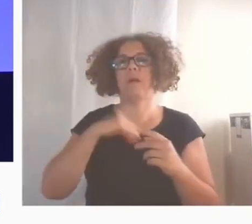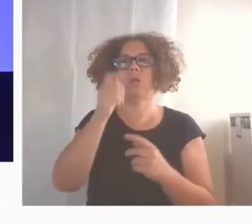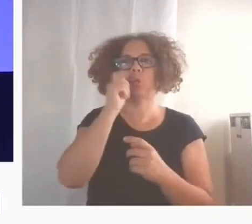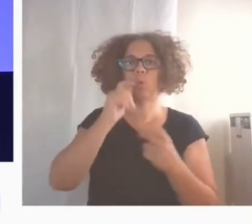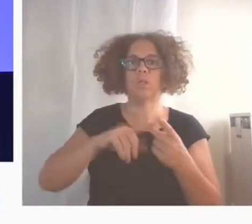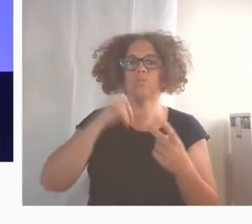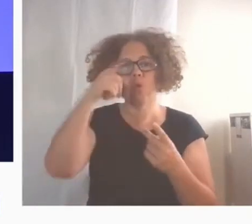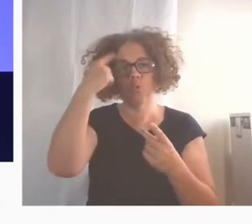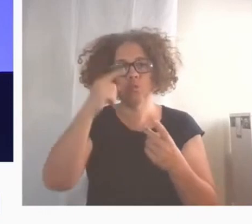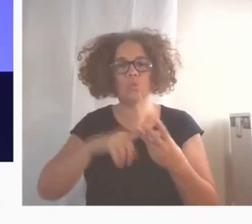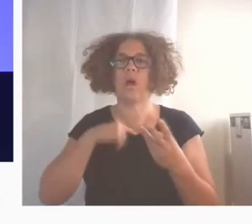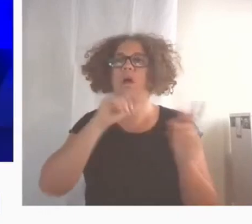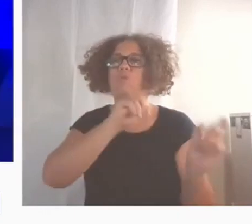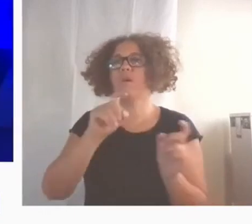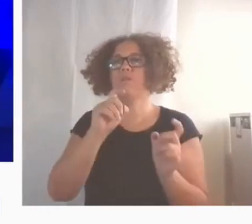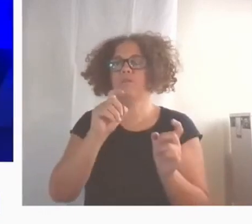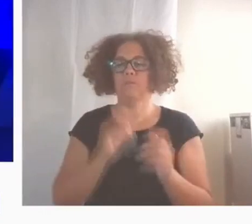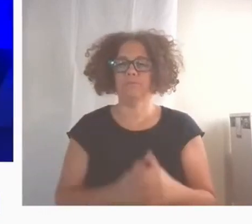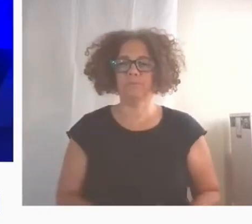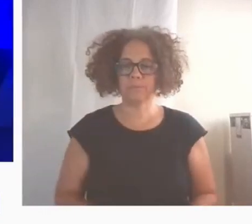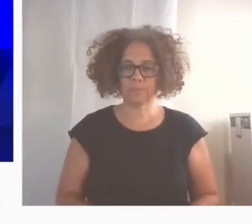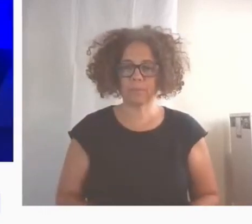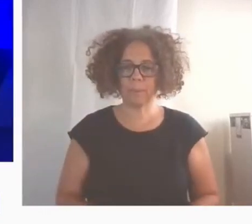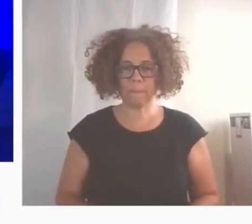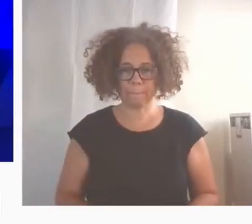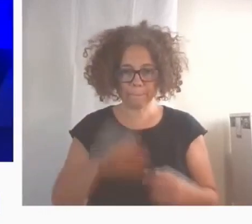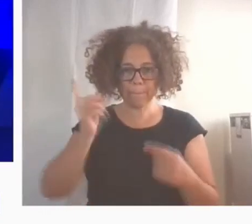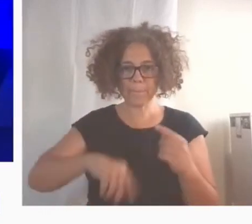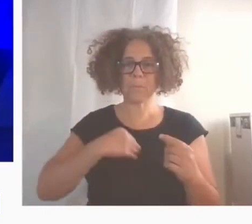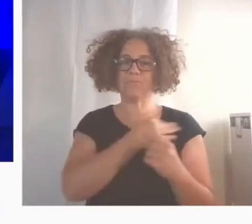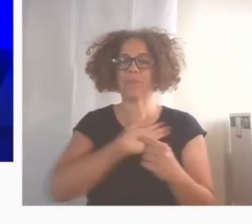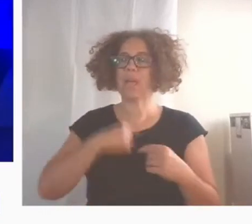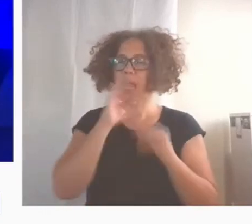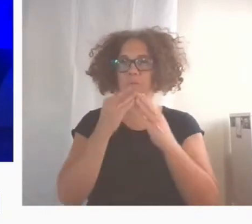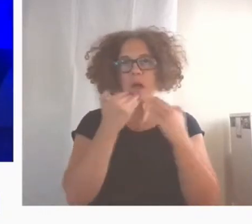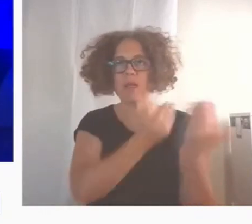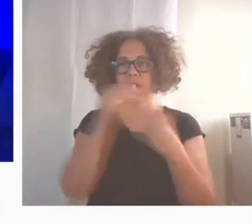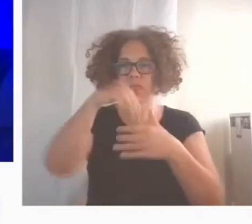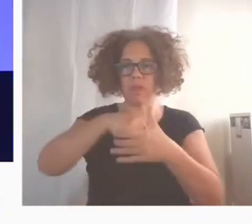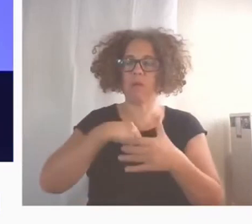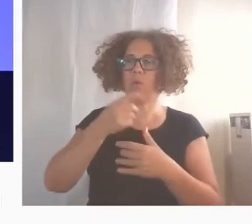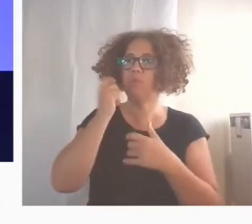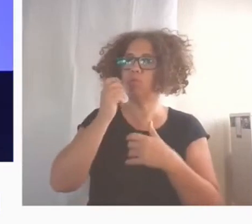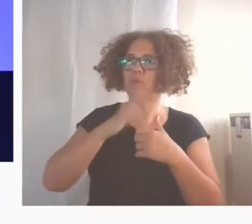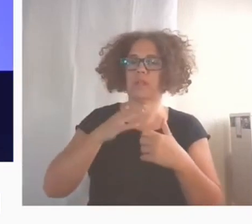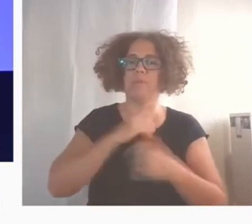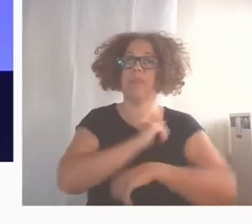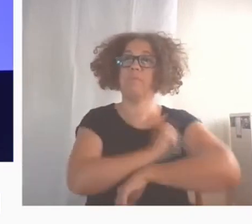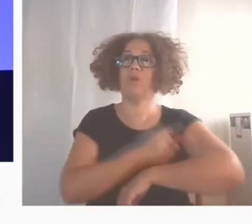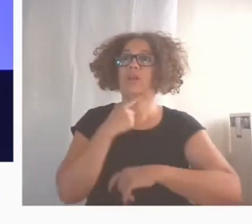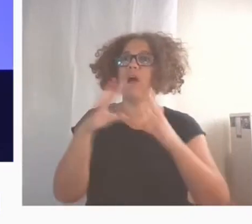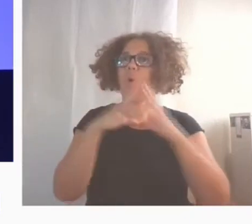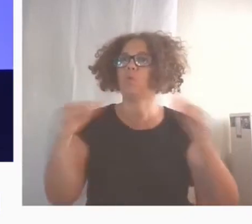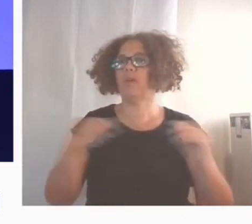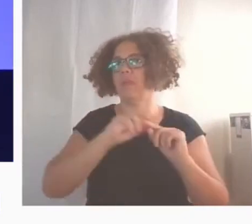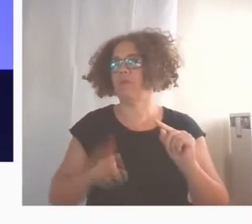o del medio ambiente. Queremos agradecer a la Consejería de Turismo, Cultura y Deporte de la Junta de Andalucía su participación y